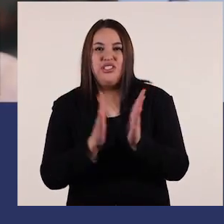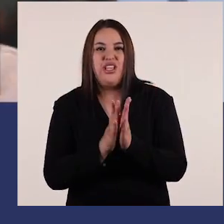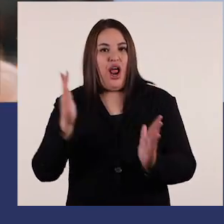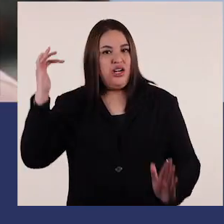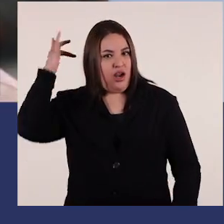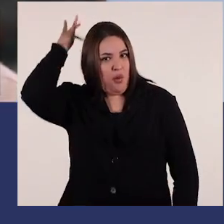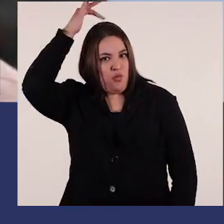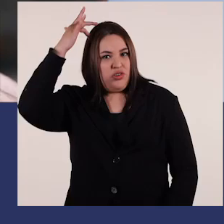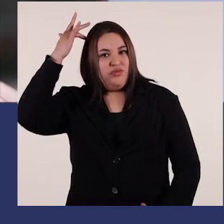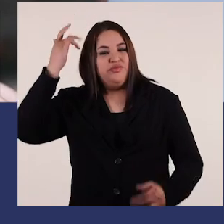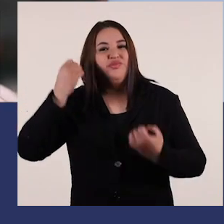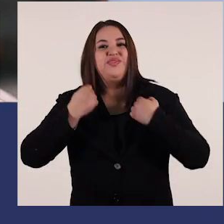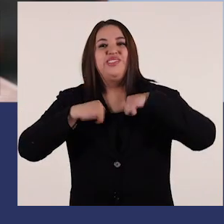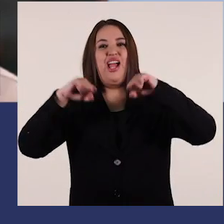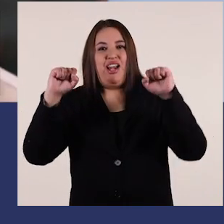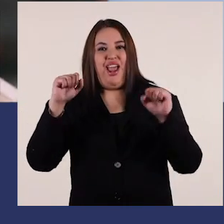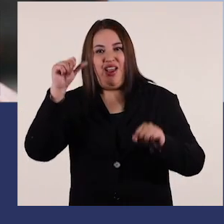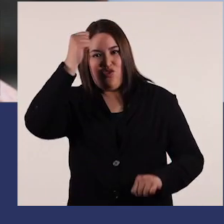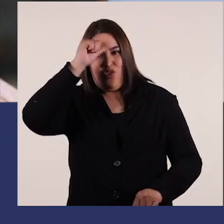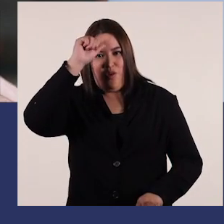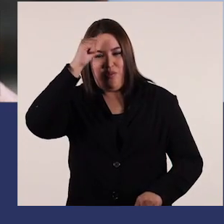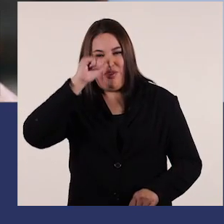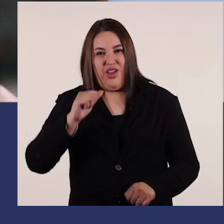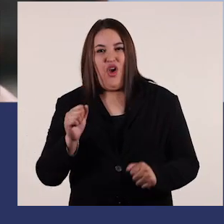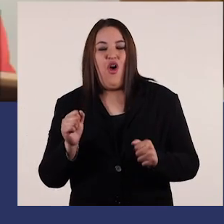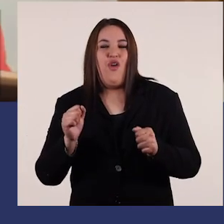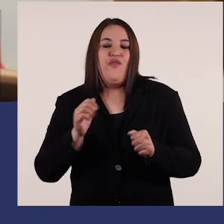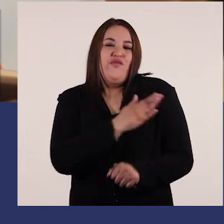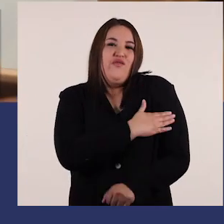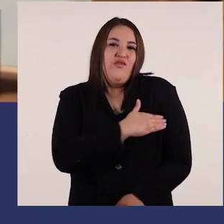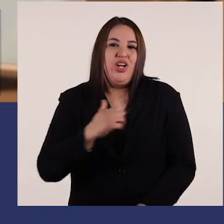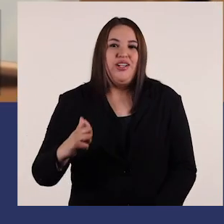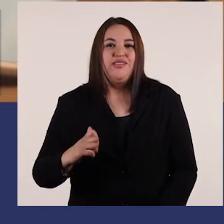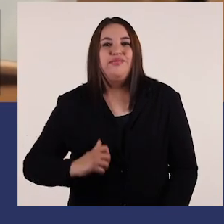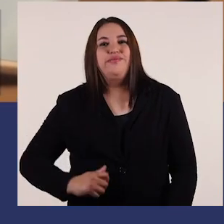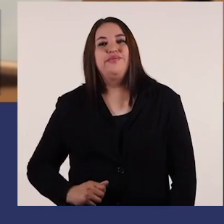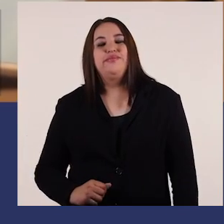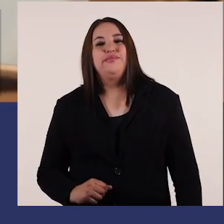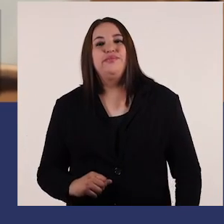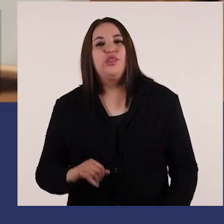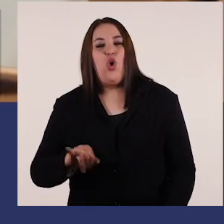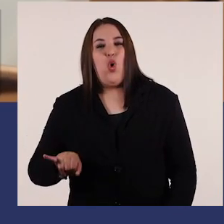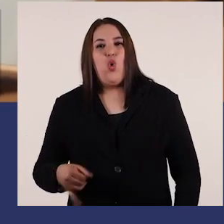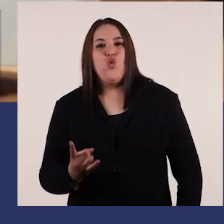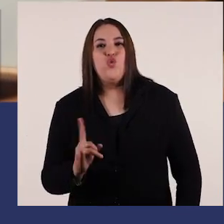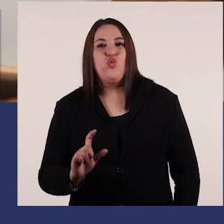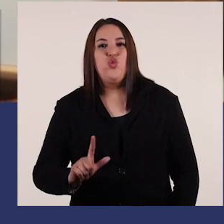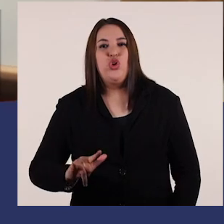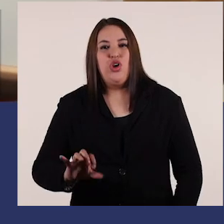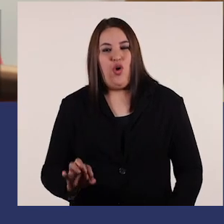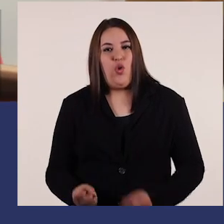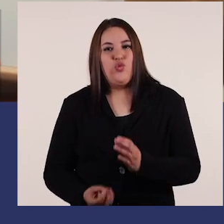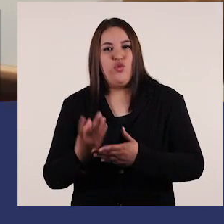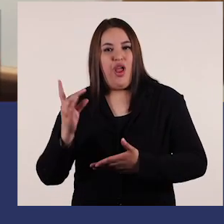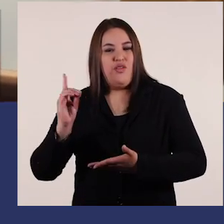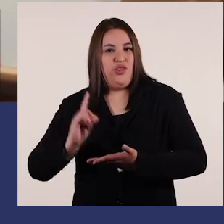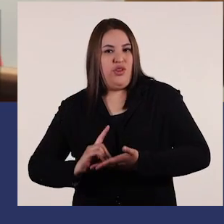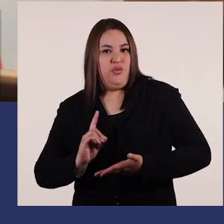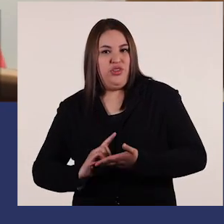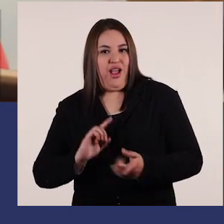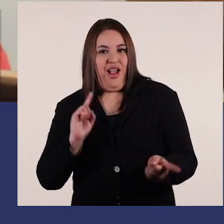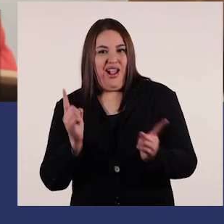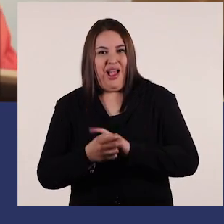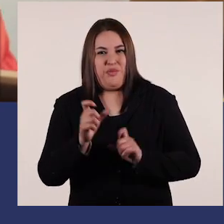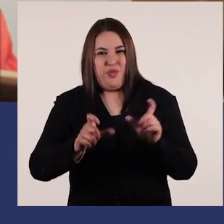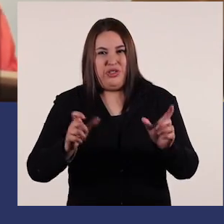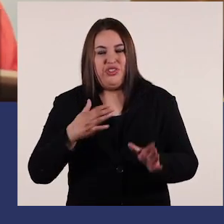Ramón, a ganar este domingo con toda la fe. Hola, soy Julio Barra. Seré su nuevo diputado. El cambio que la gente